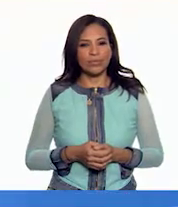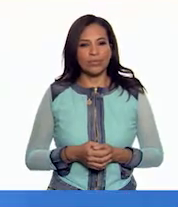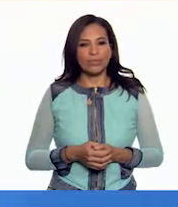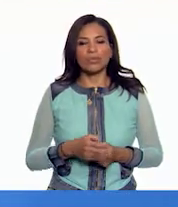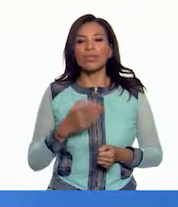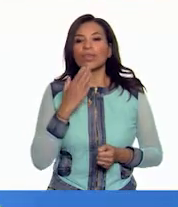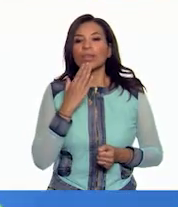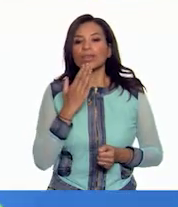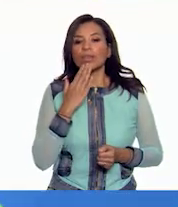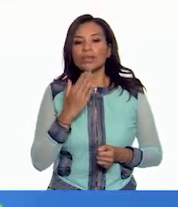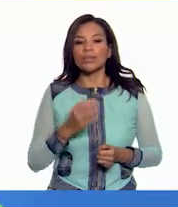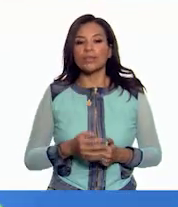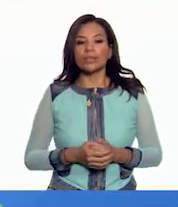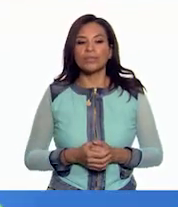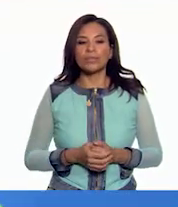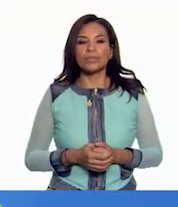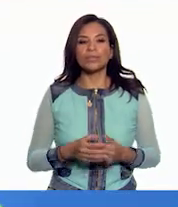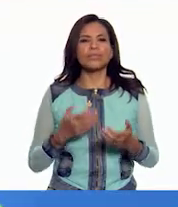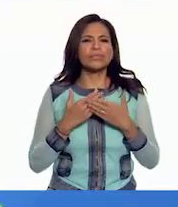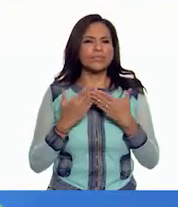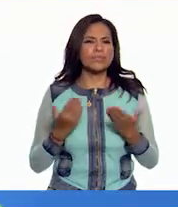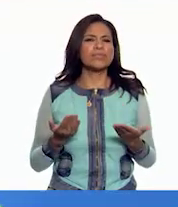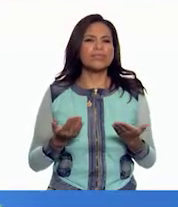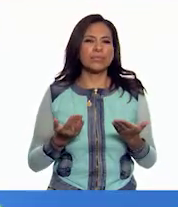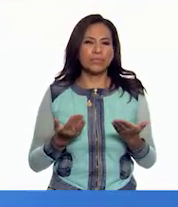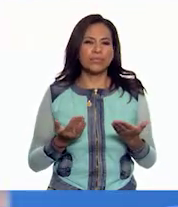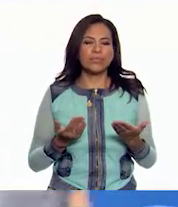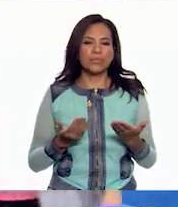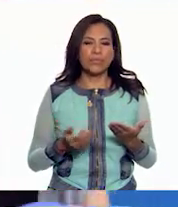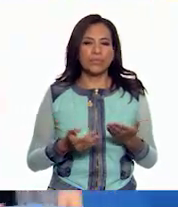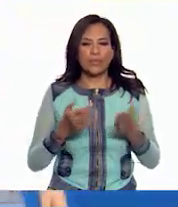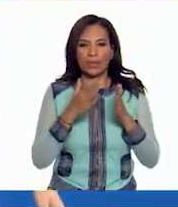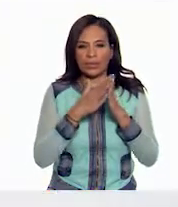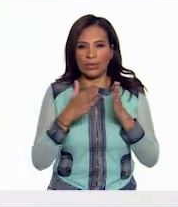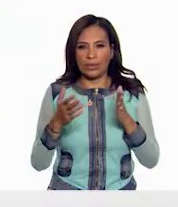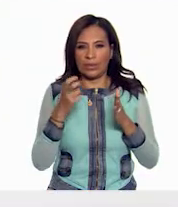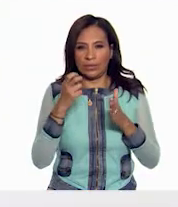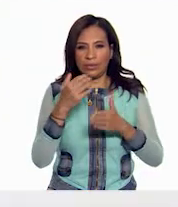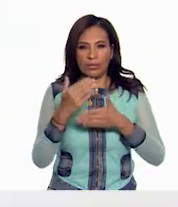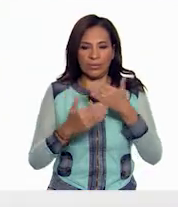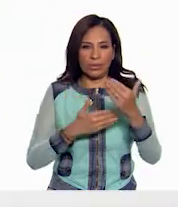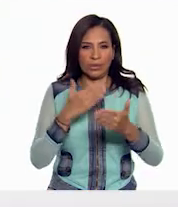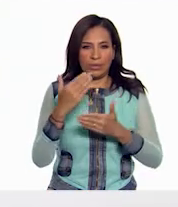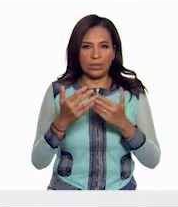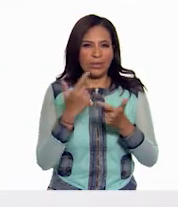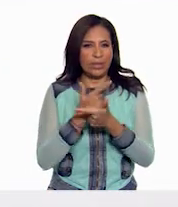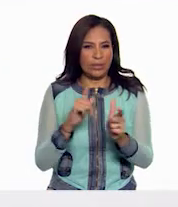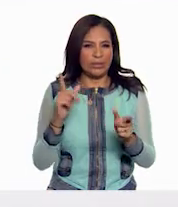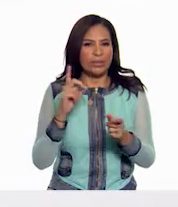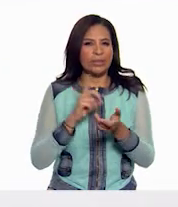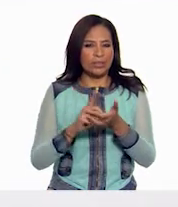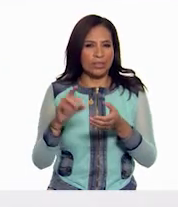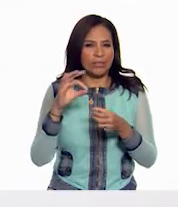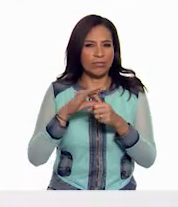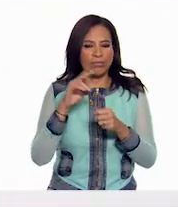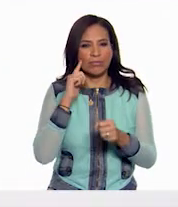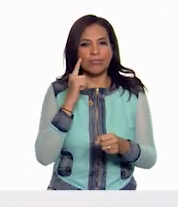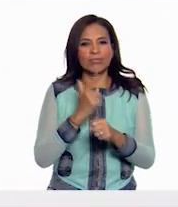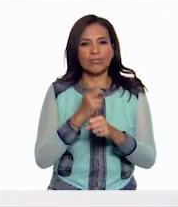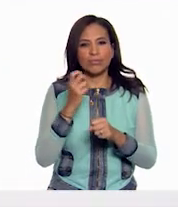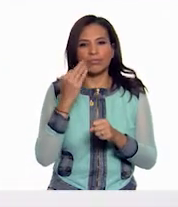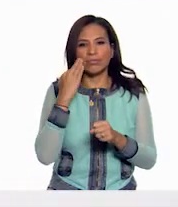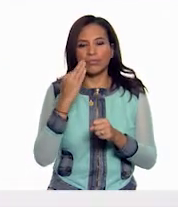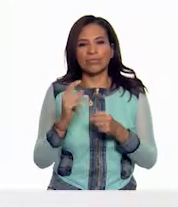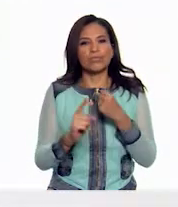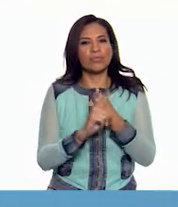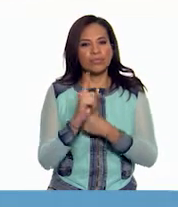¡Excelente! Ahora bien, en el transcurso de este proceso de democratización podemos identificar un momento